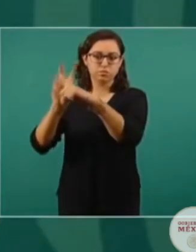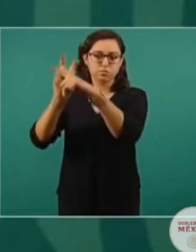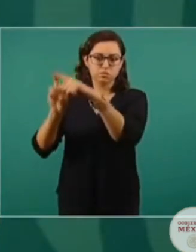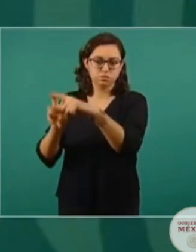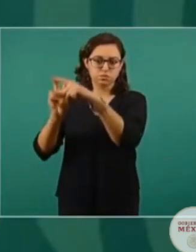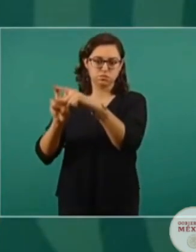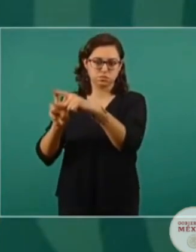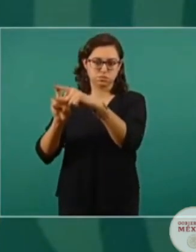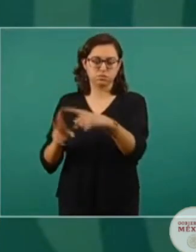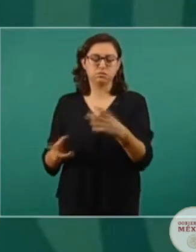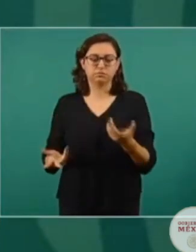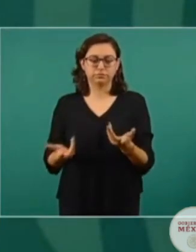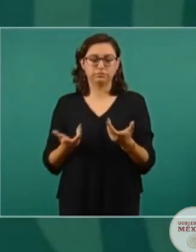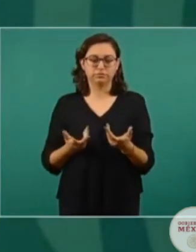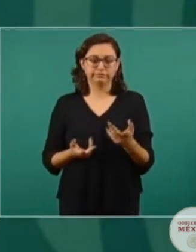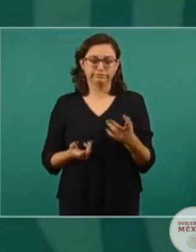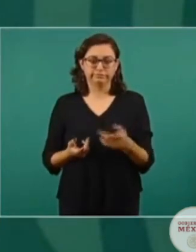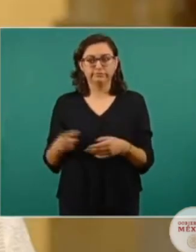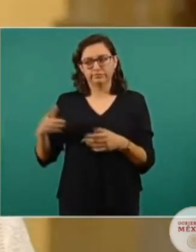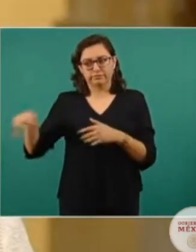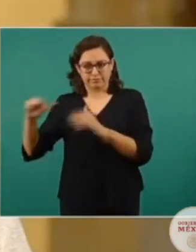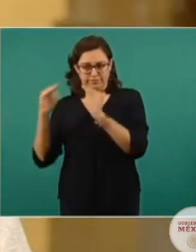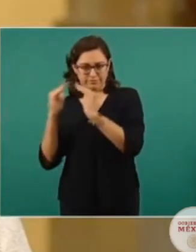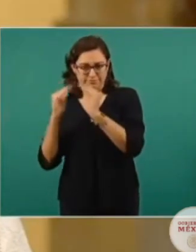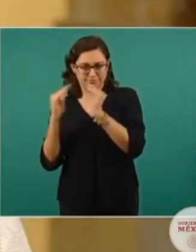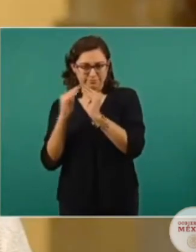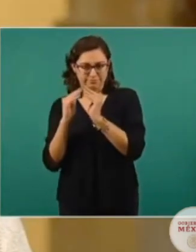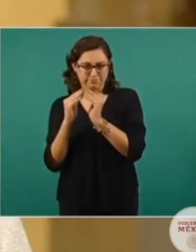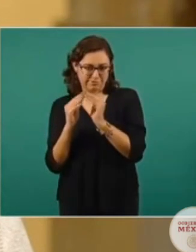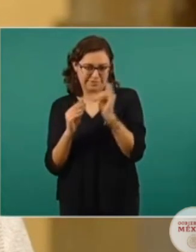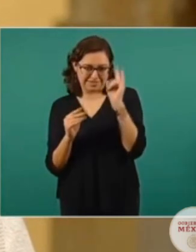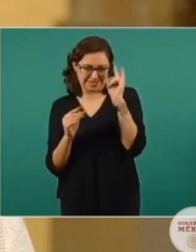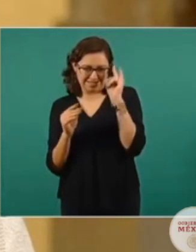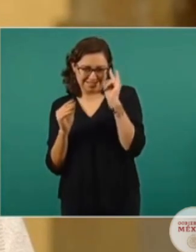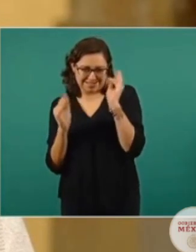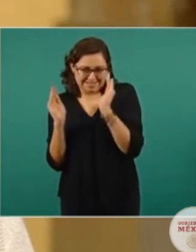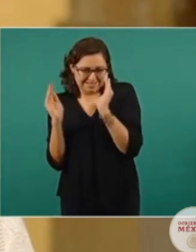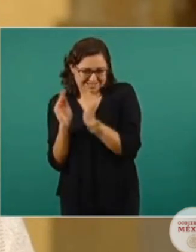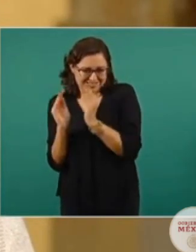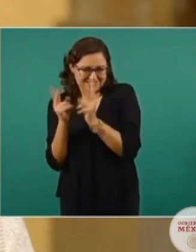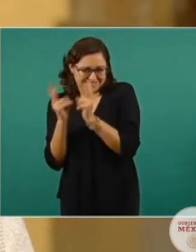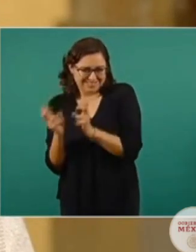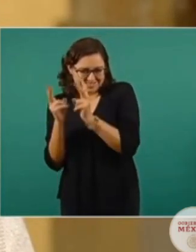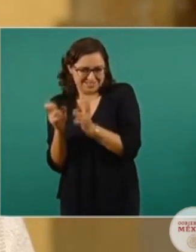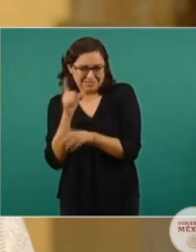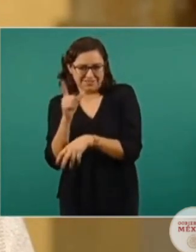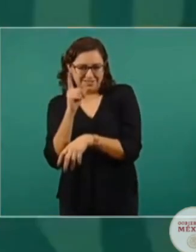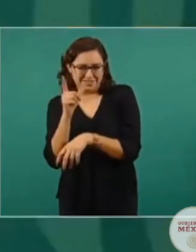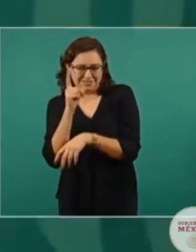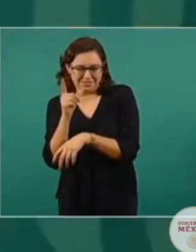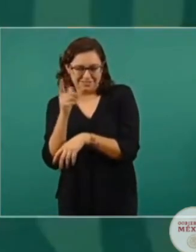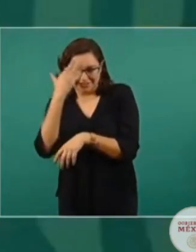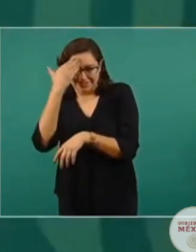diablitos, y hablaba yo de diablotes, porque no es el diablito, sino es